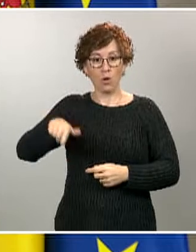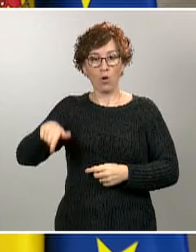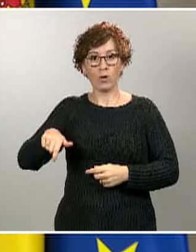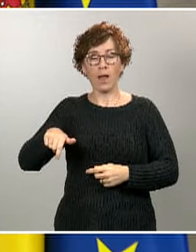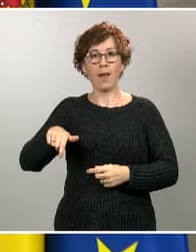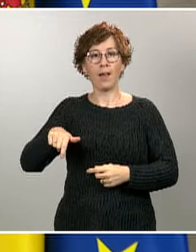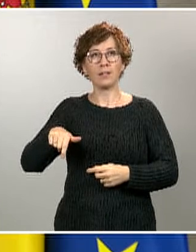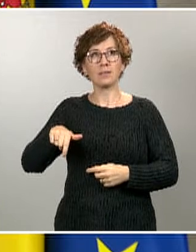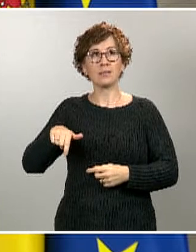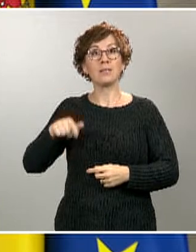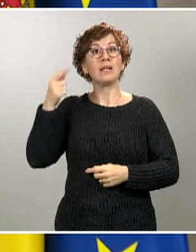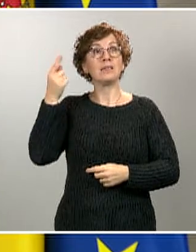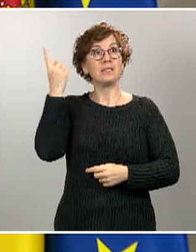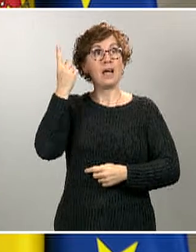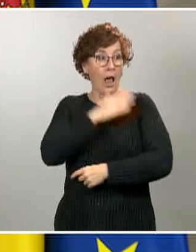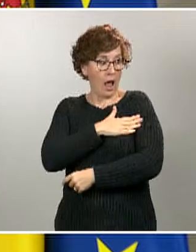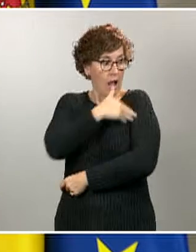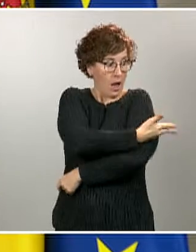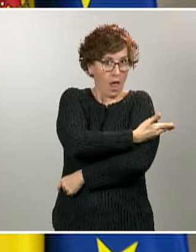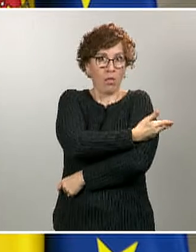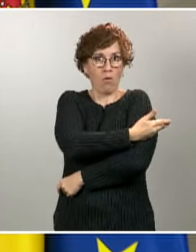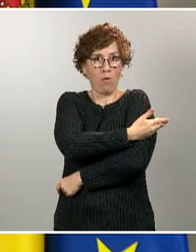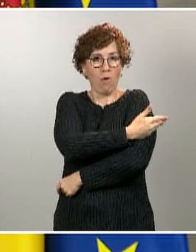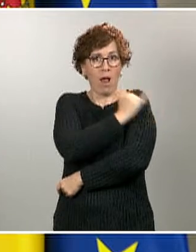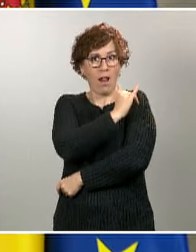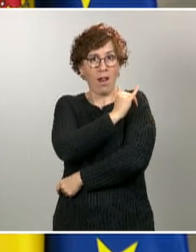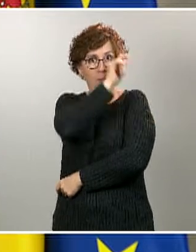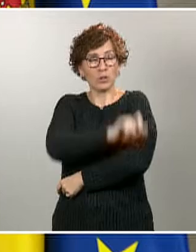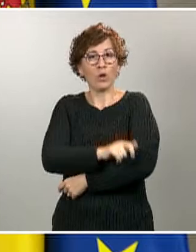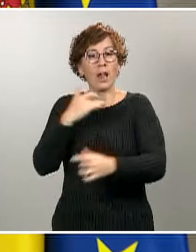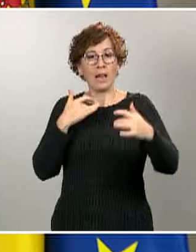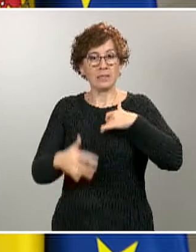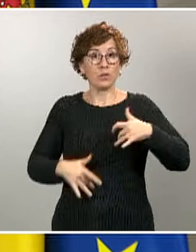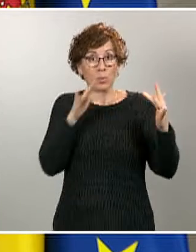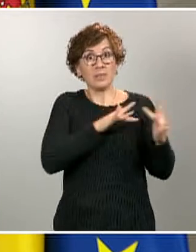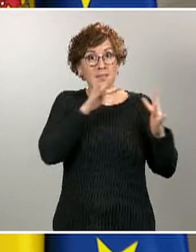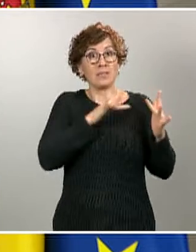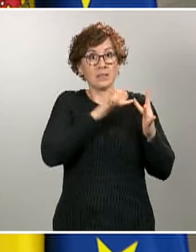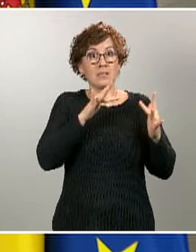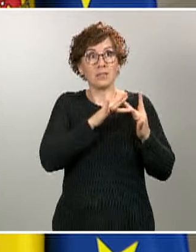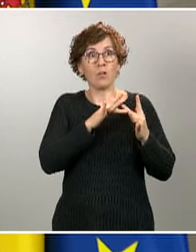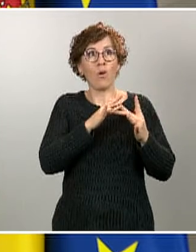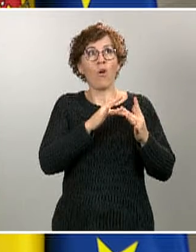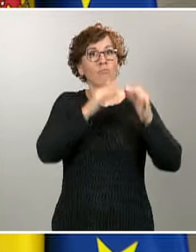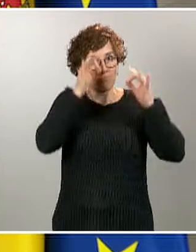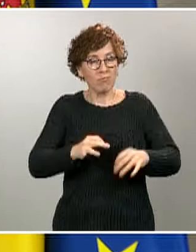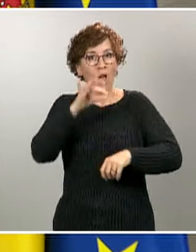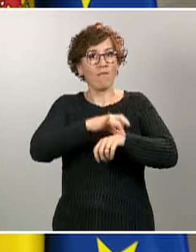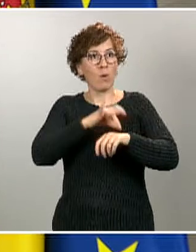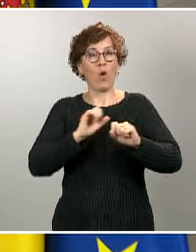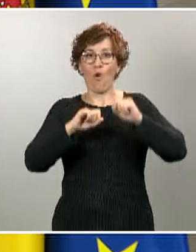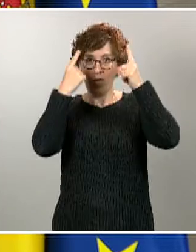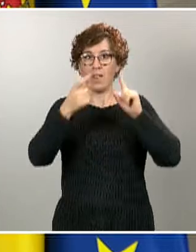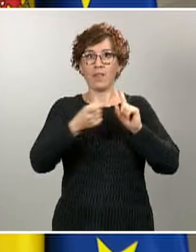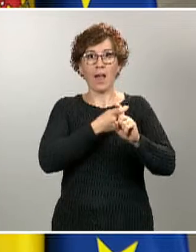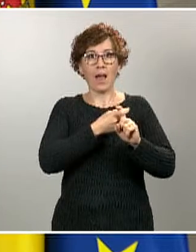persona con síntomas o con la enfermedad diagnosticada. Deben también ponerse en contacto con las